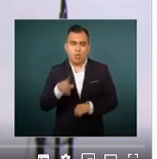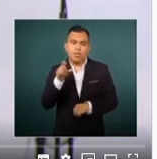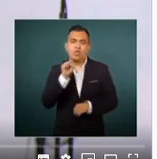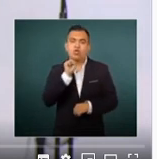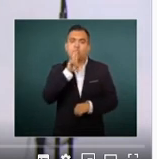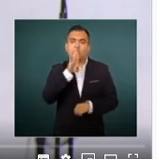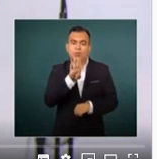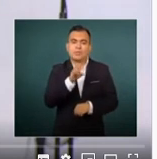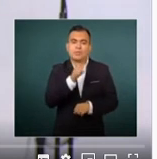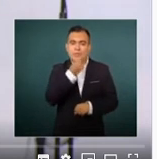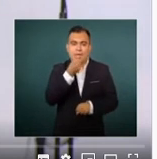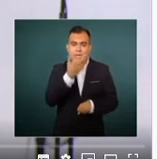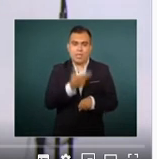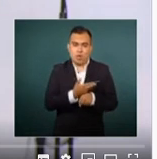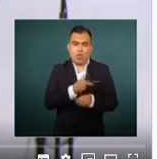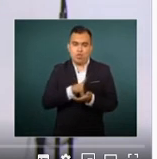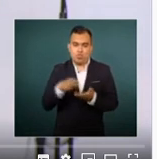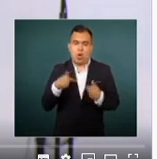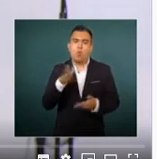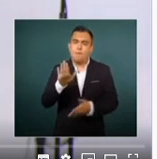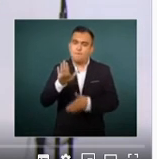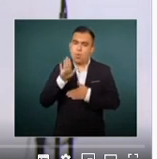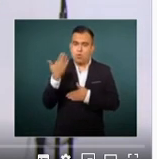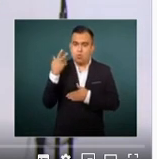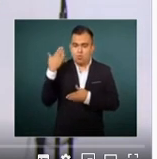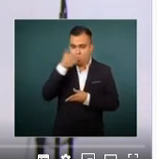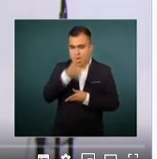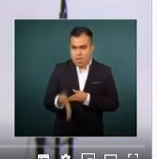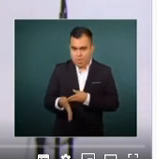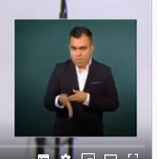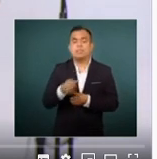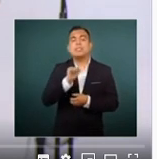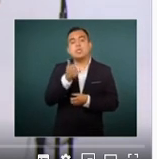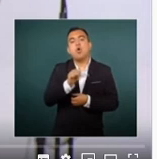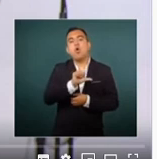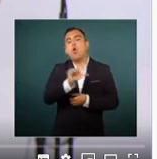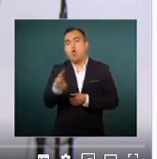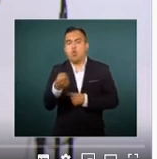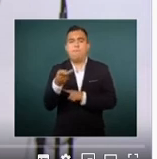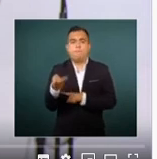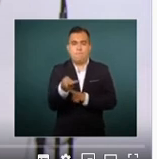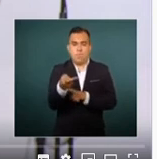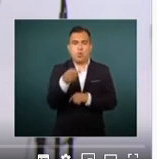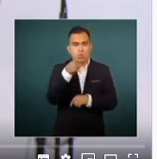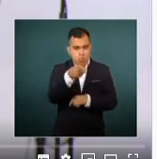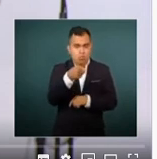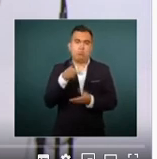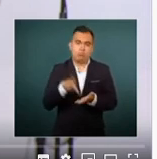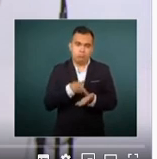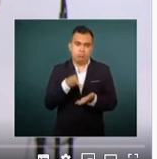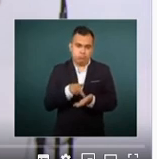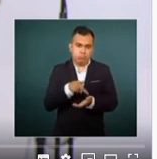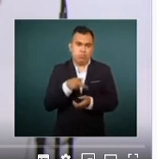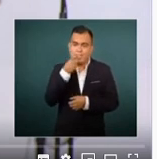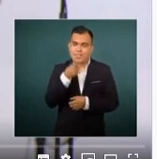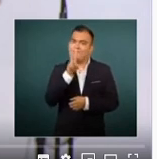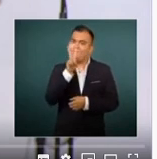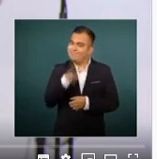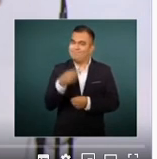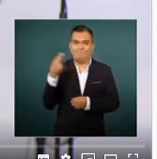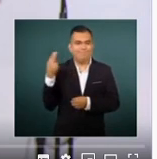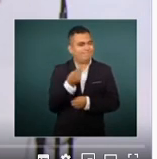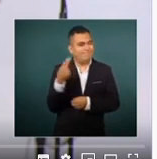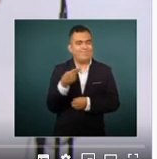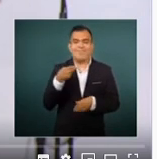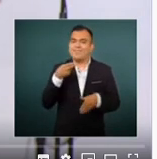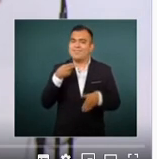Humanos en enero en su visita aquí al Estado. Y, en segundo lugar, pues, preguntarle, usted en reiteradas ocasiones, ¿ha insistido en que la línea